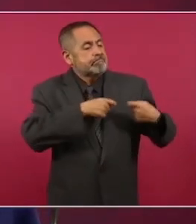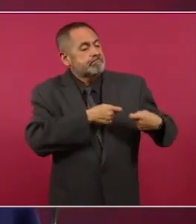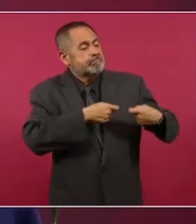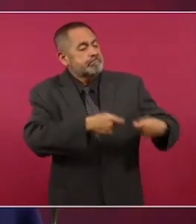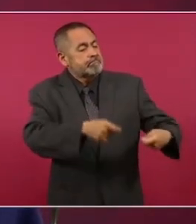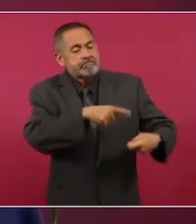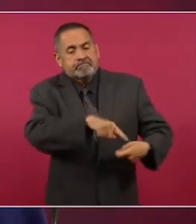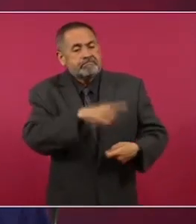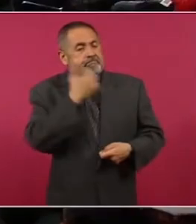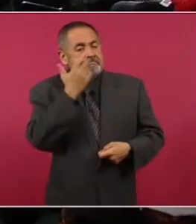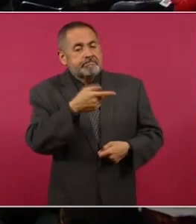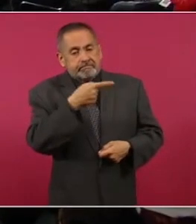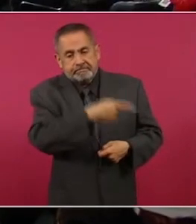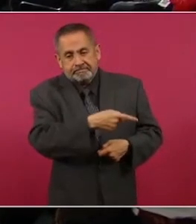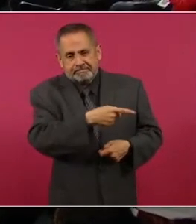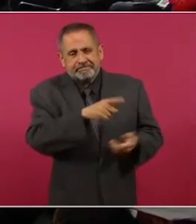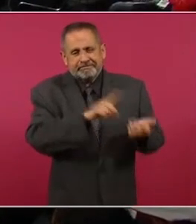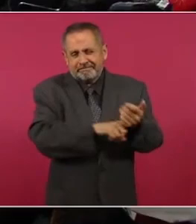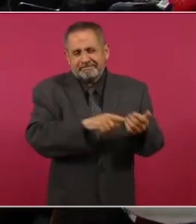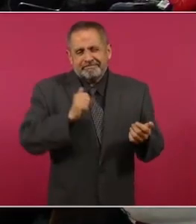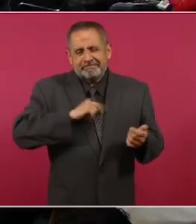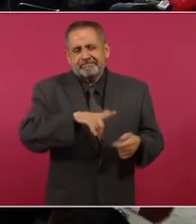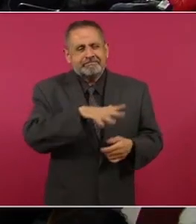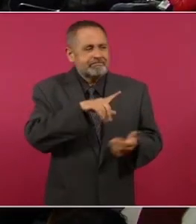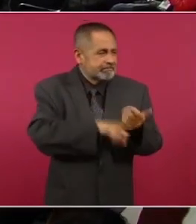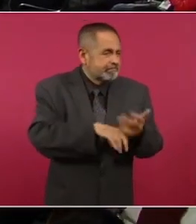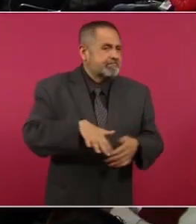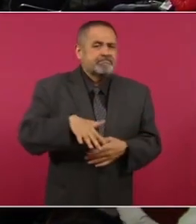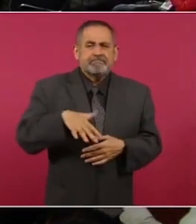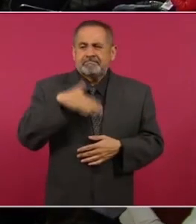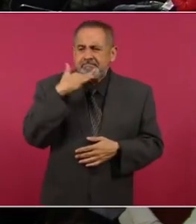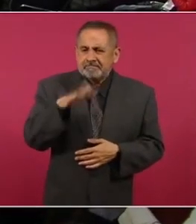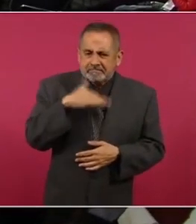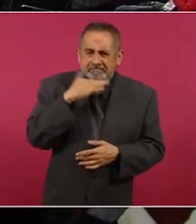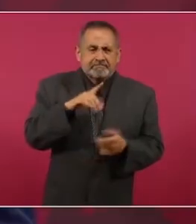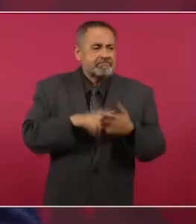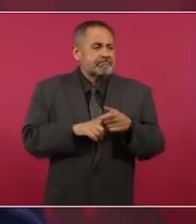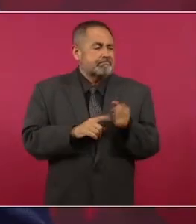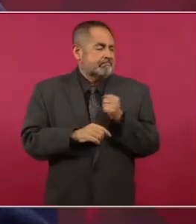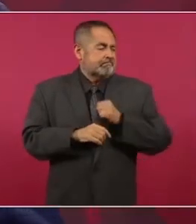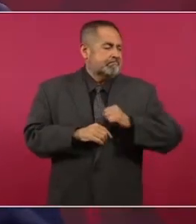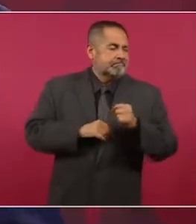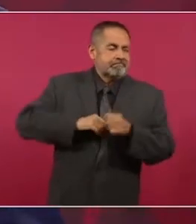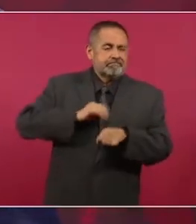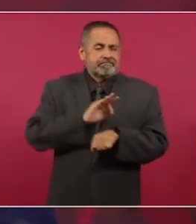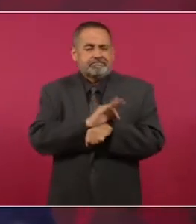el antiguo régimen de corrupción y de privilegios.